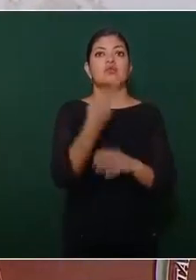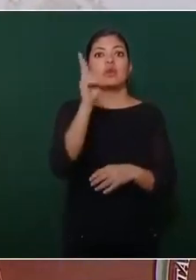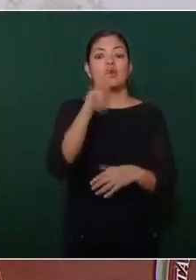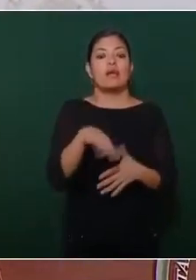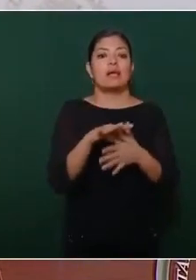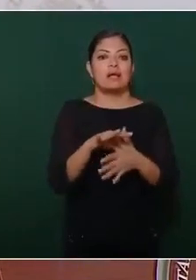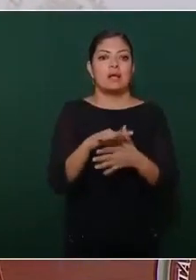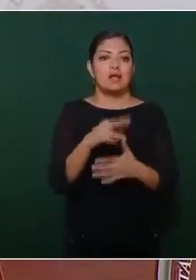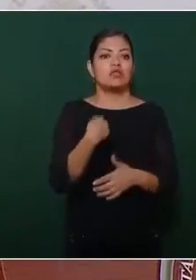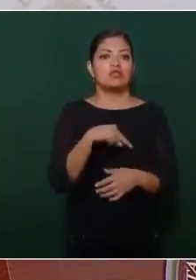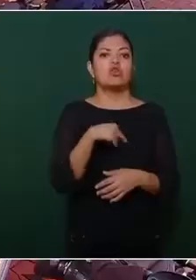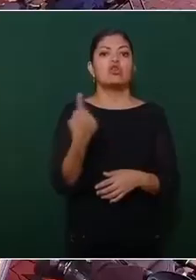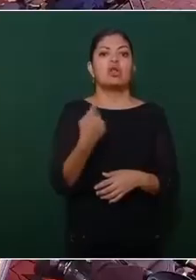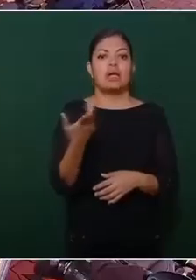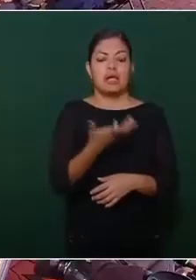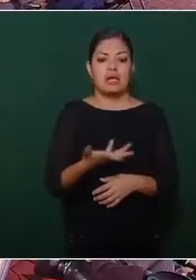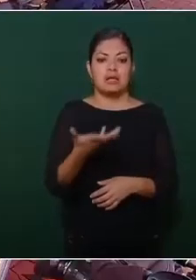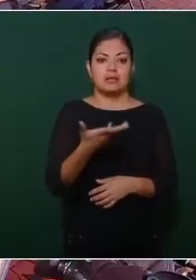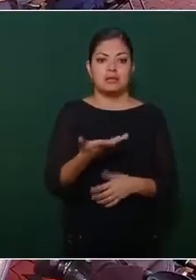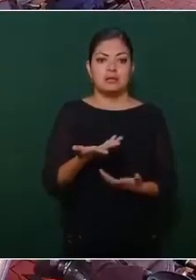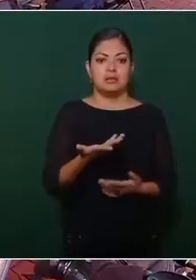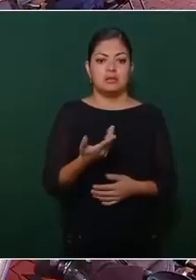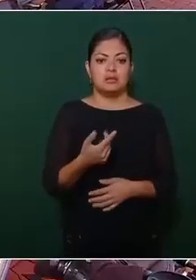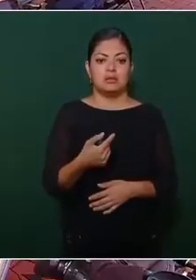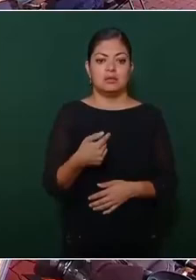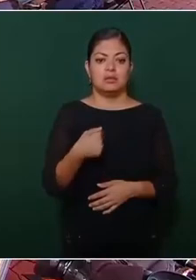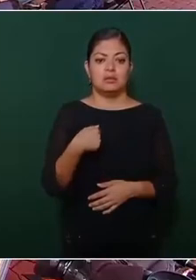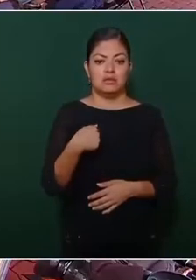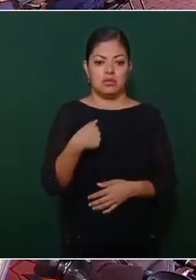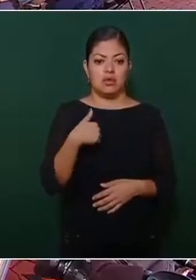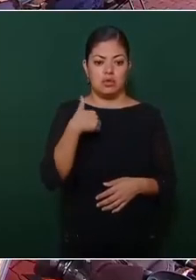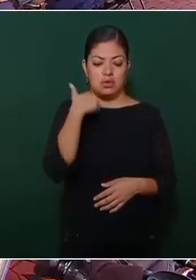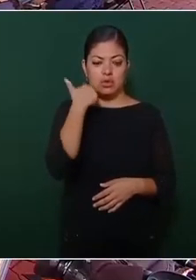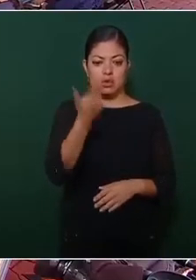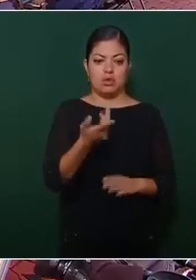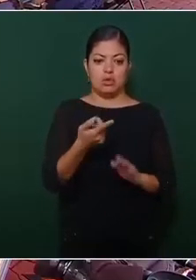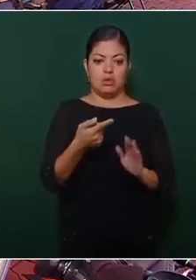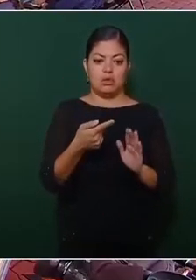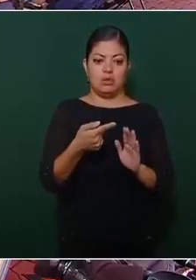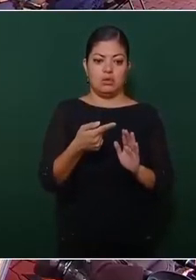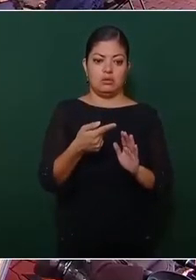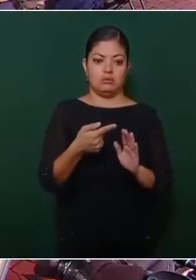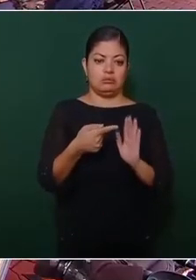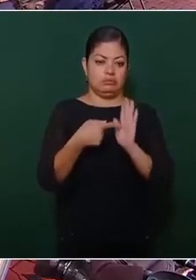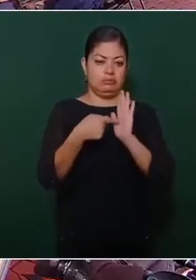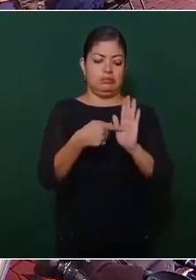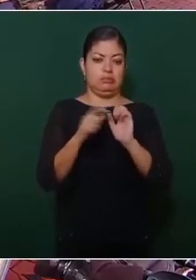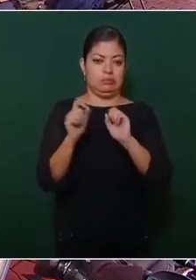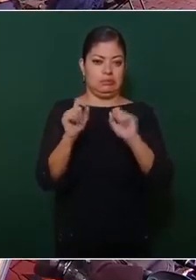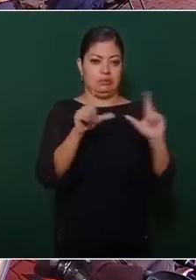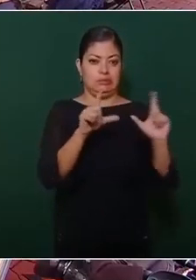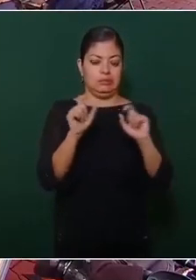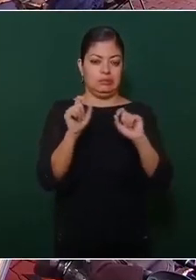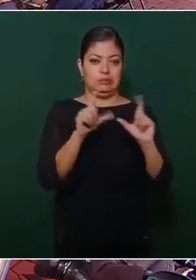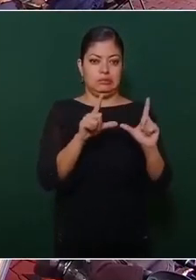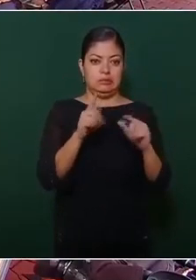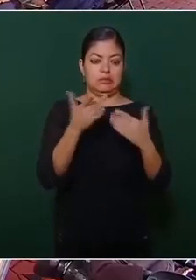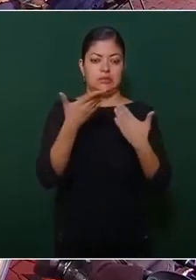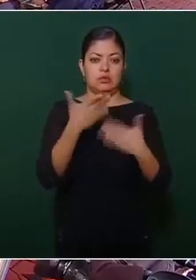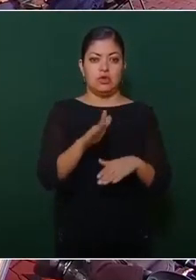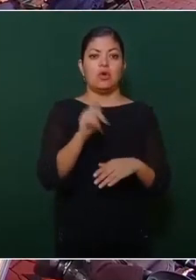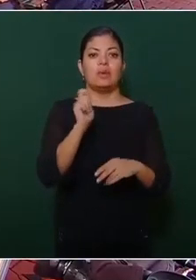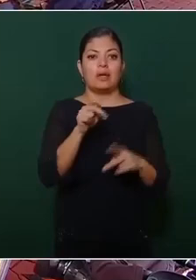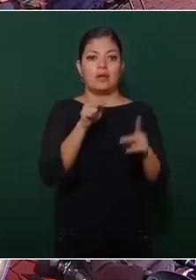y qué estamos haciendo. Le voy a poner algunas gráficas sobre